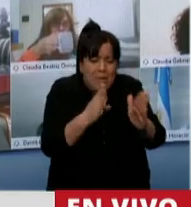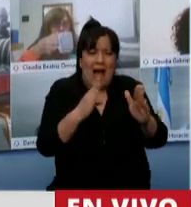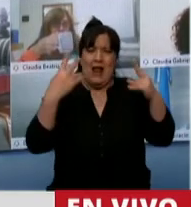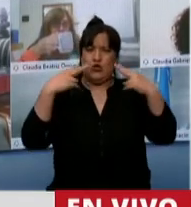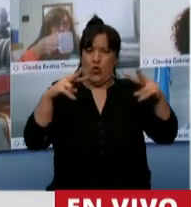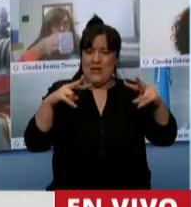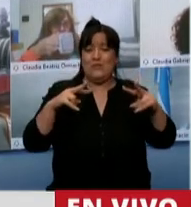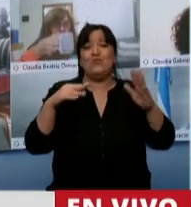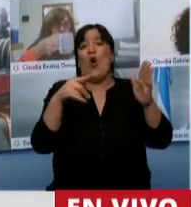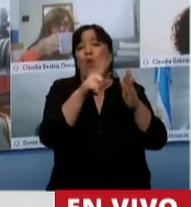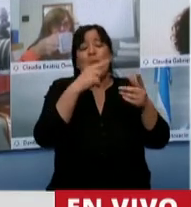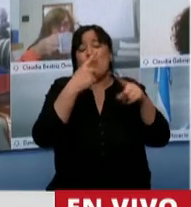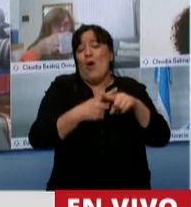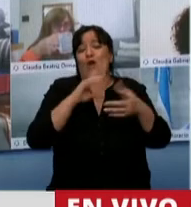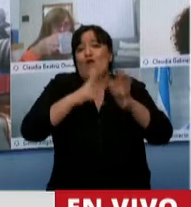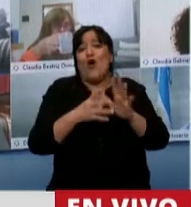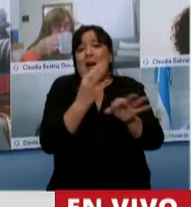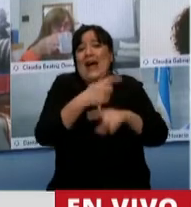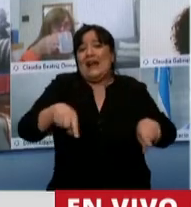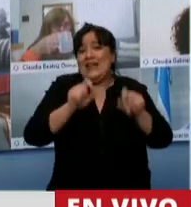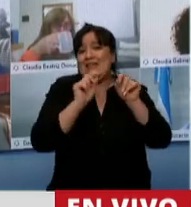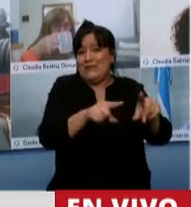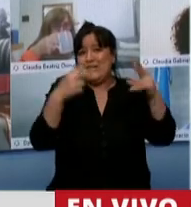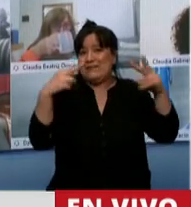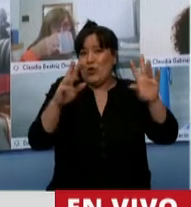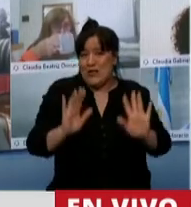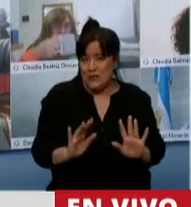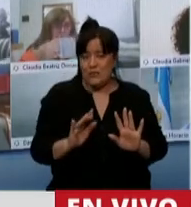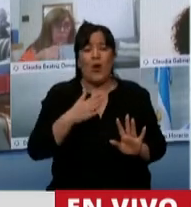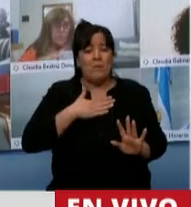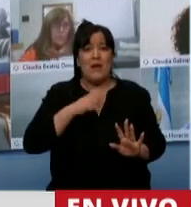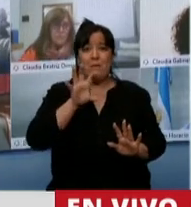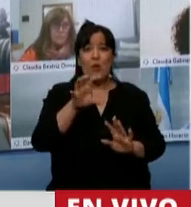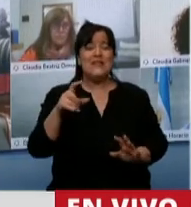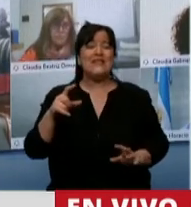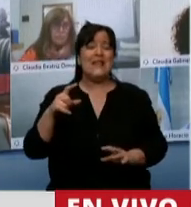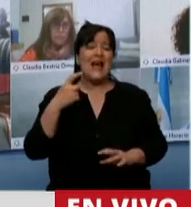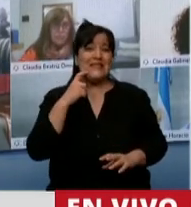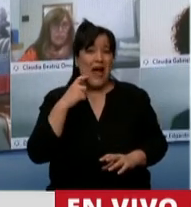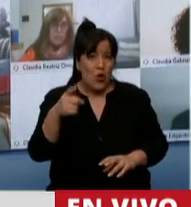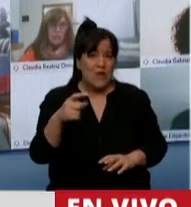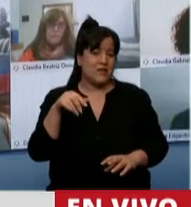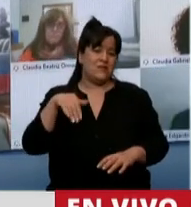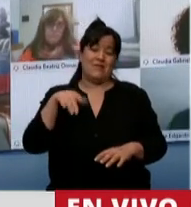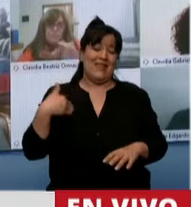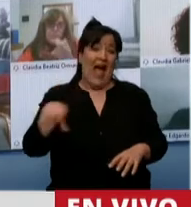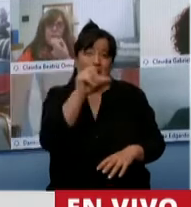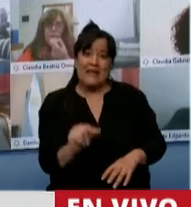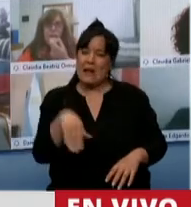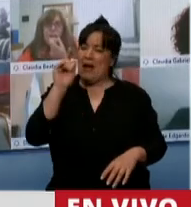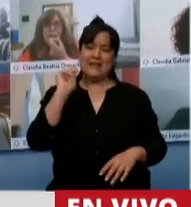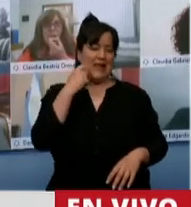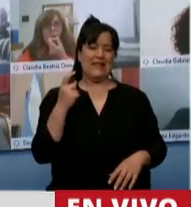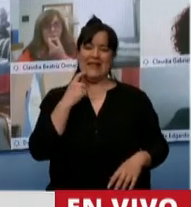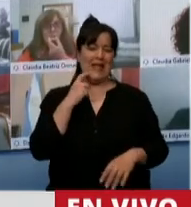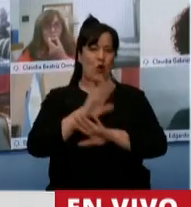virtud de las características propias del sector. Mire, Presidenta, mi provincia de San Luis, que es la más linda de la Argentina, esto le